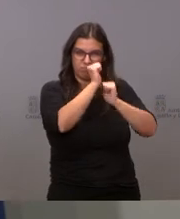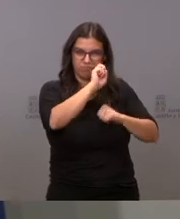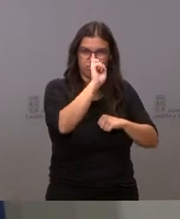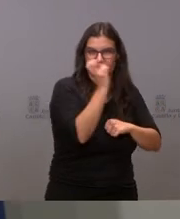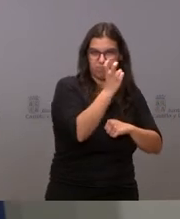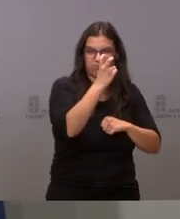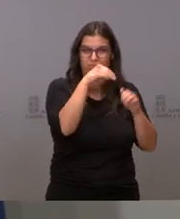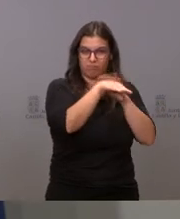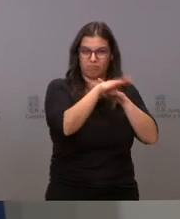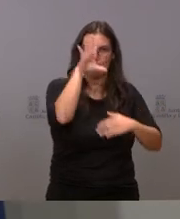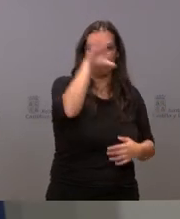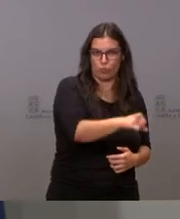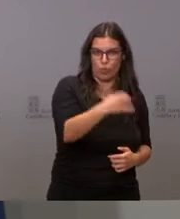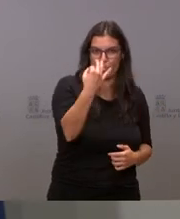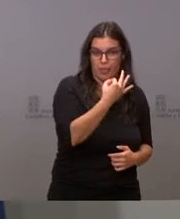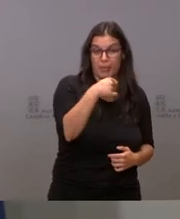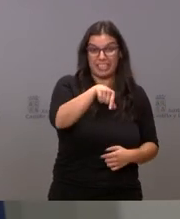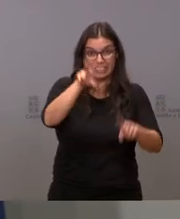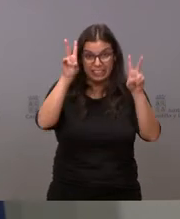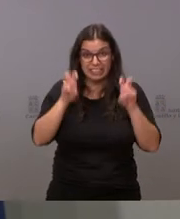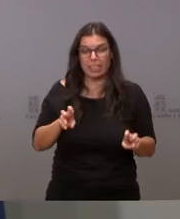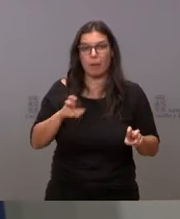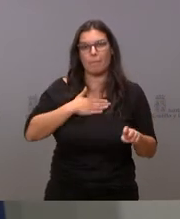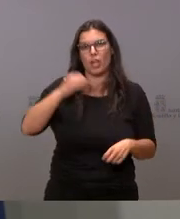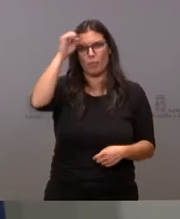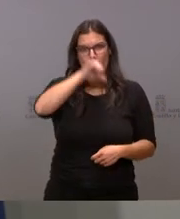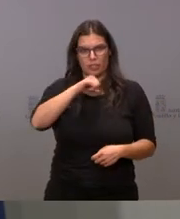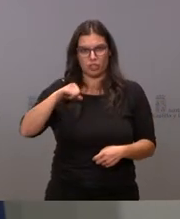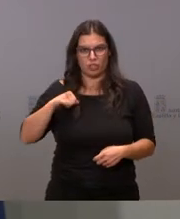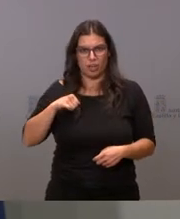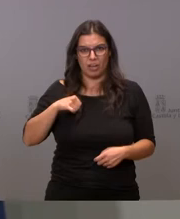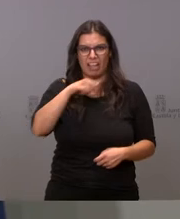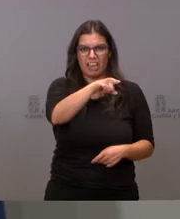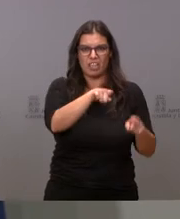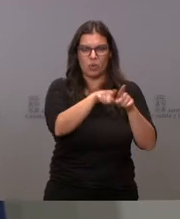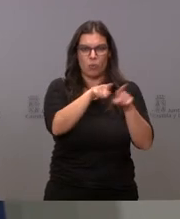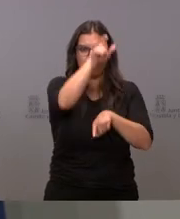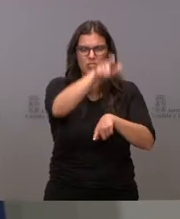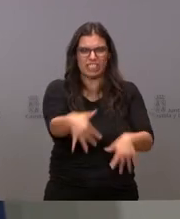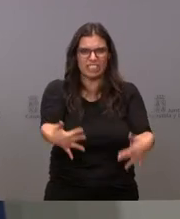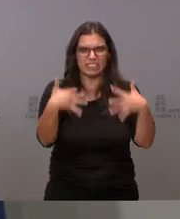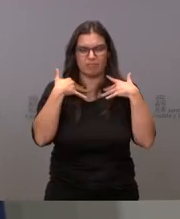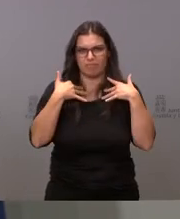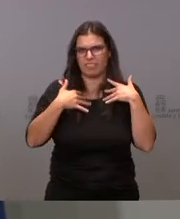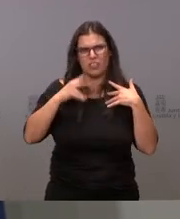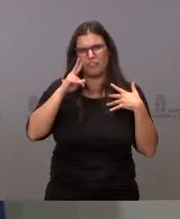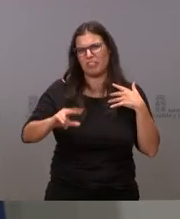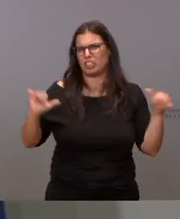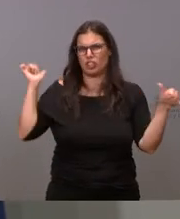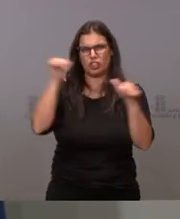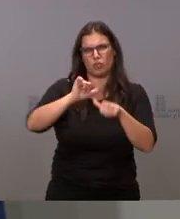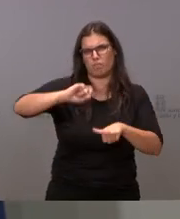y he de decir sobre este asunto y esto sí que le voy a dar una opinión personal que es probablemente lo más repugnante que he visto a lo largo de la pandemia